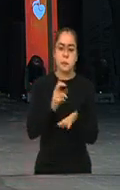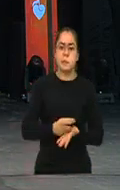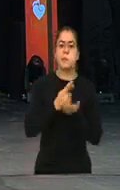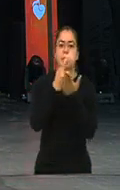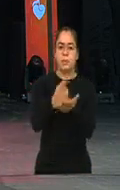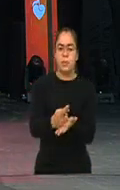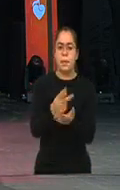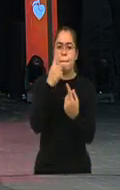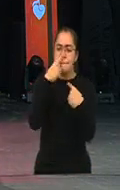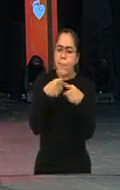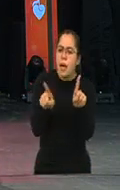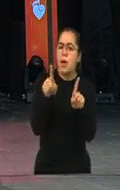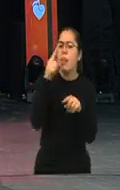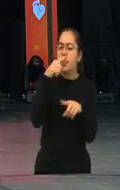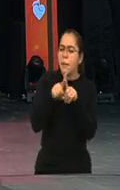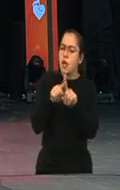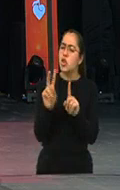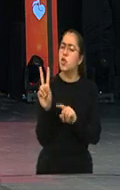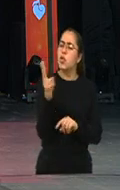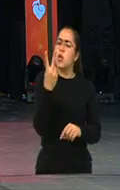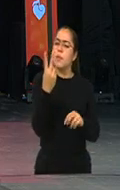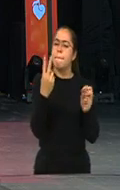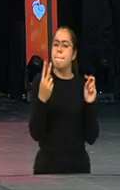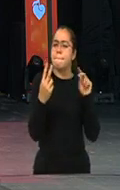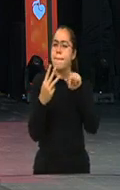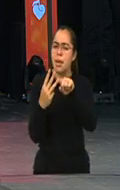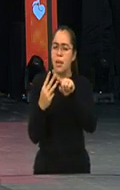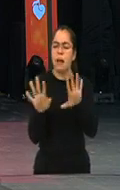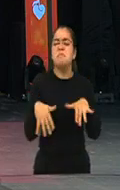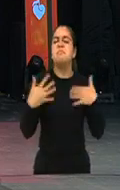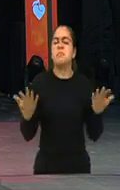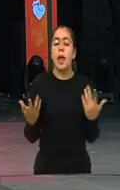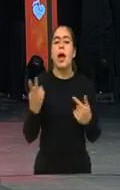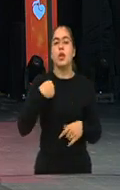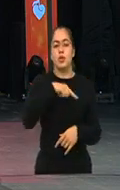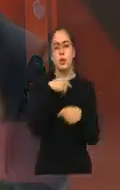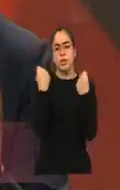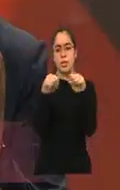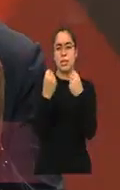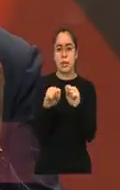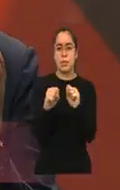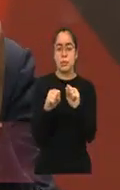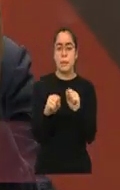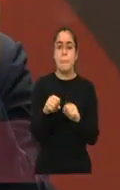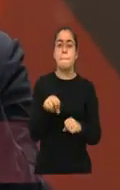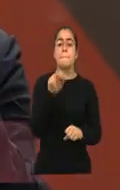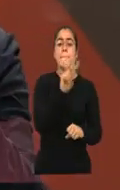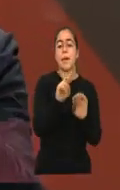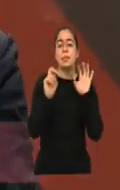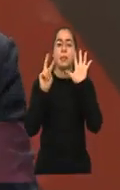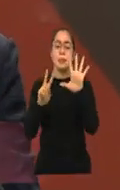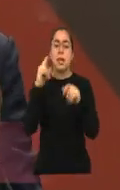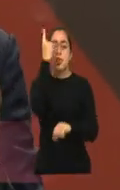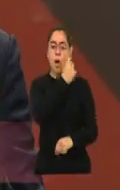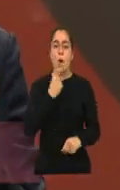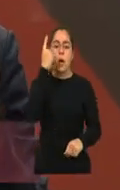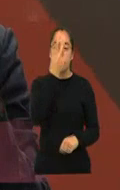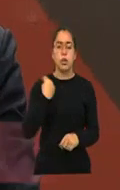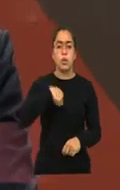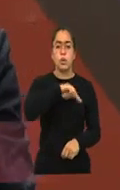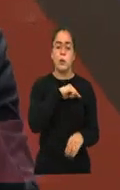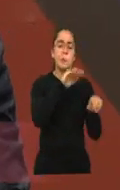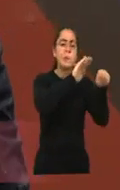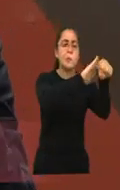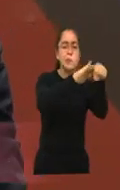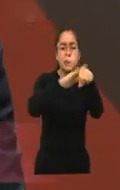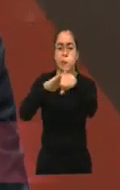qué no tenemos una segunda meta? Y ahí fue donde definimos, entonces, que en estas próximas 27 horas estamos haciendo un llamado para que